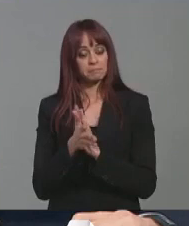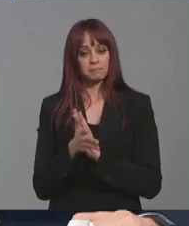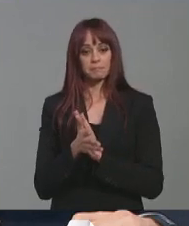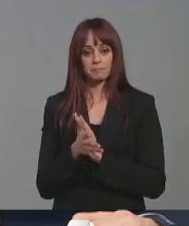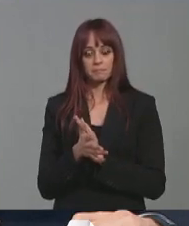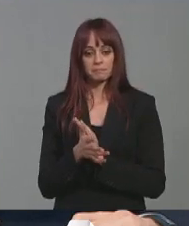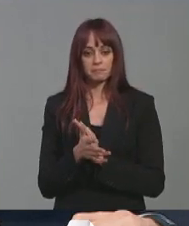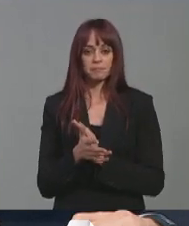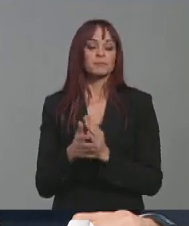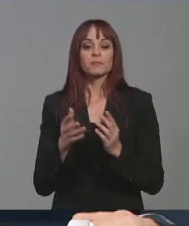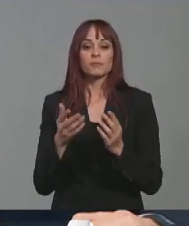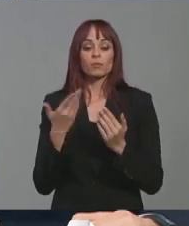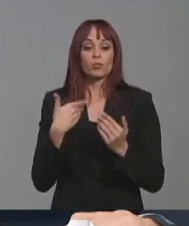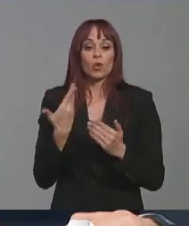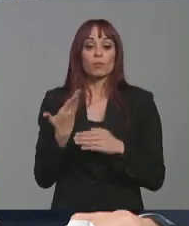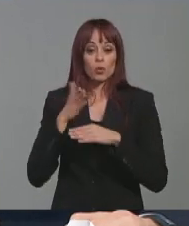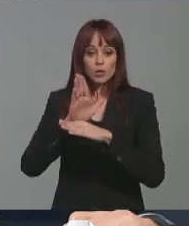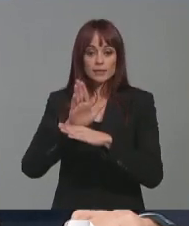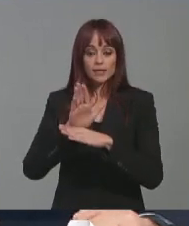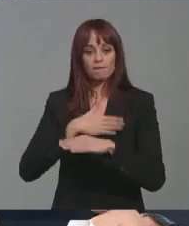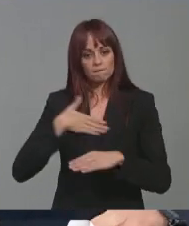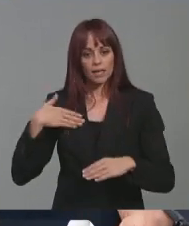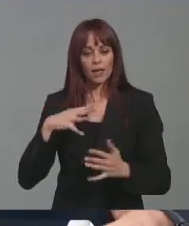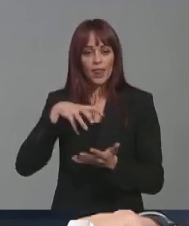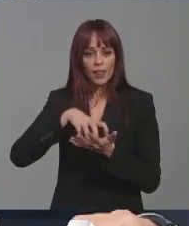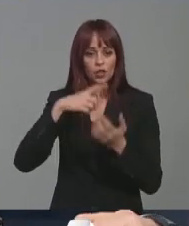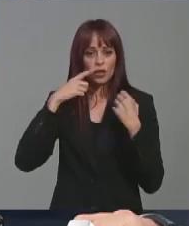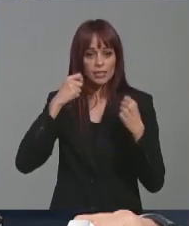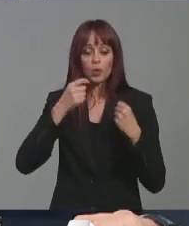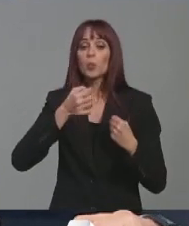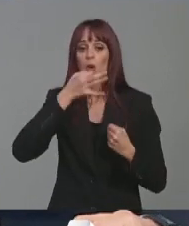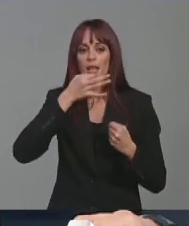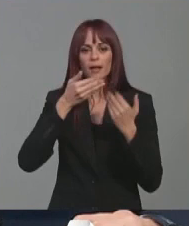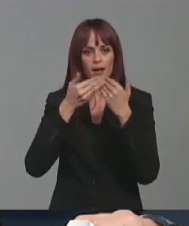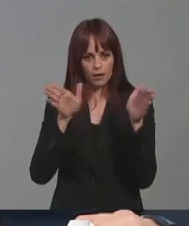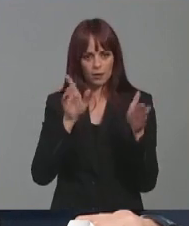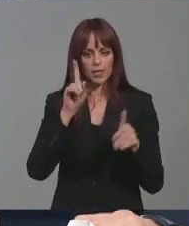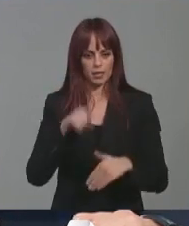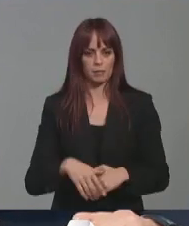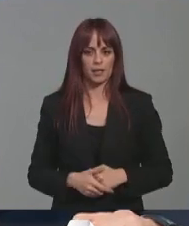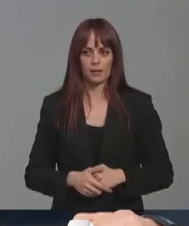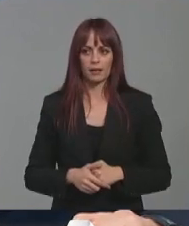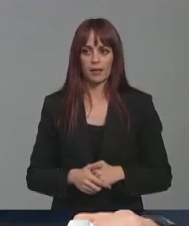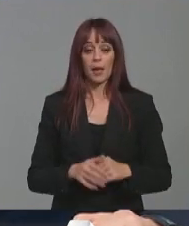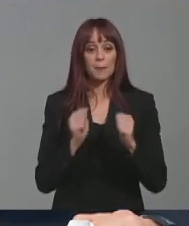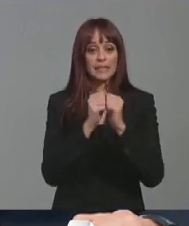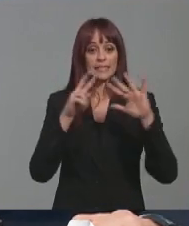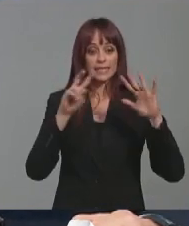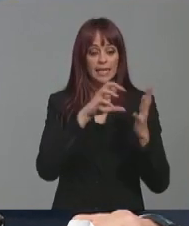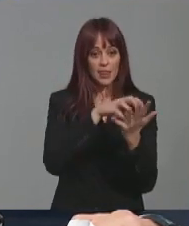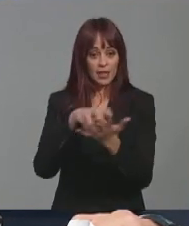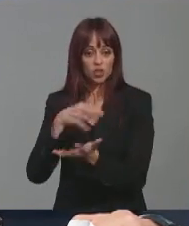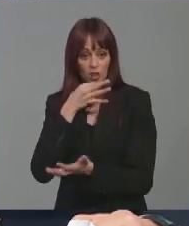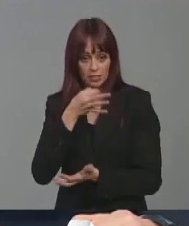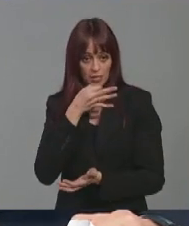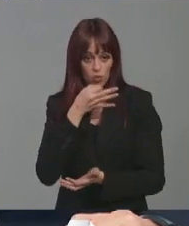una de las propuestas que tenemos en marcha es abrir los centros de salud por la tarde. Ya tenemos 27 centros de salud que abren por